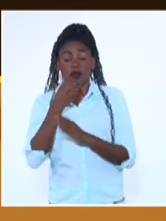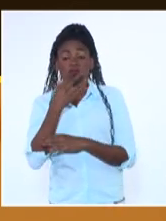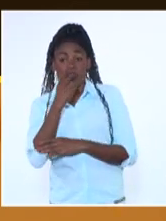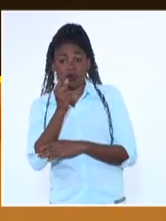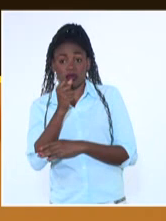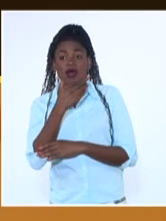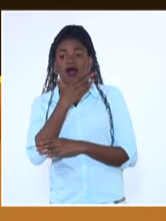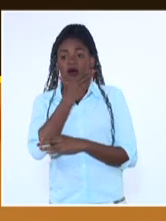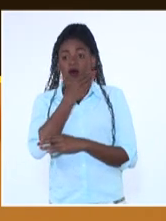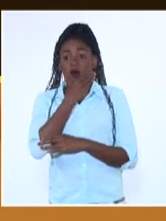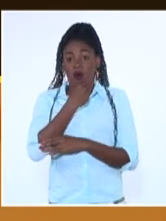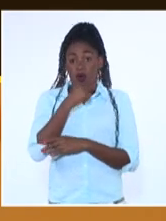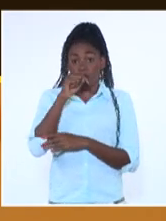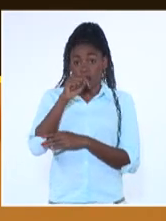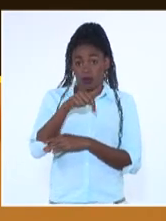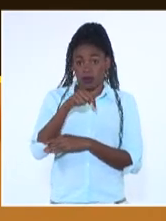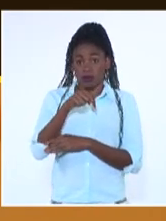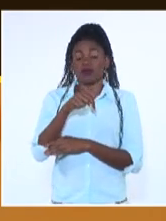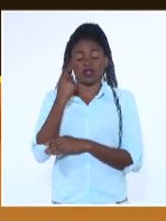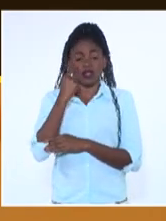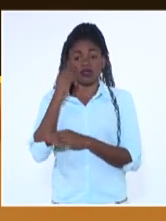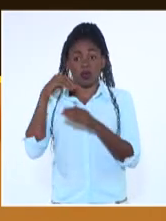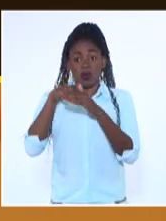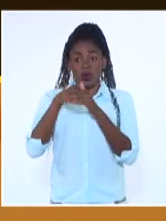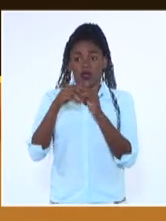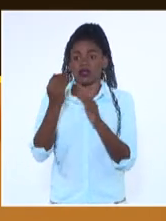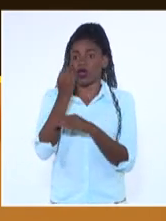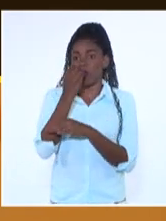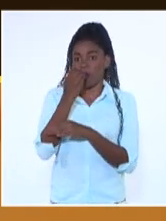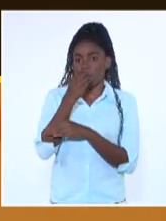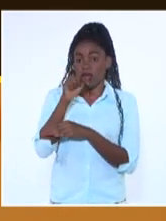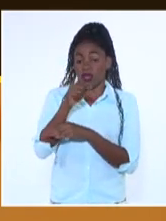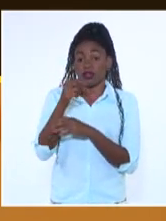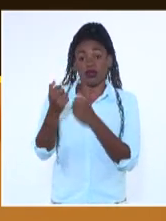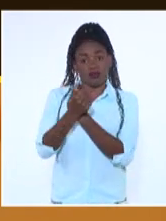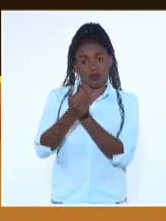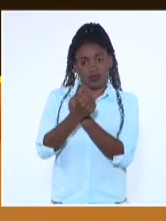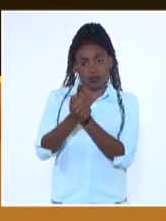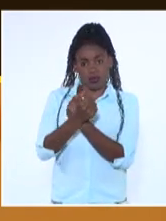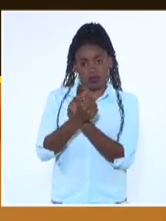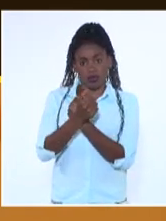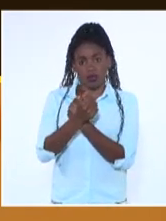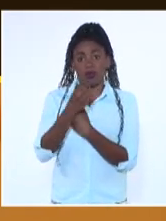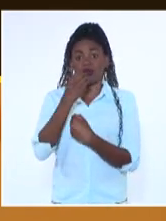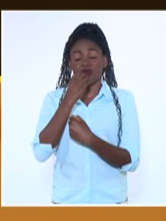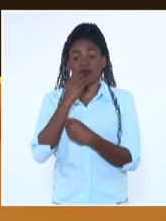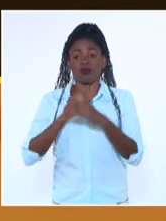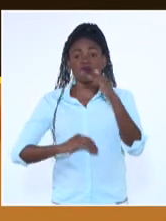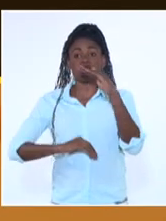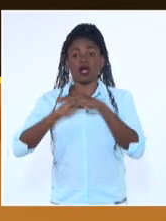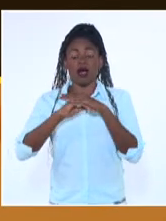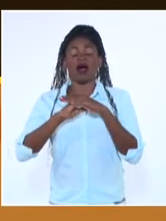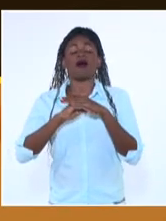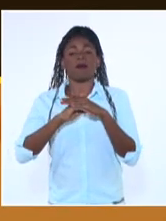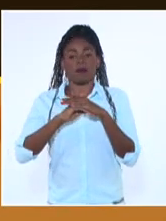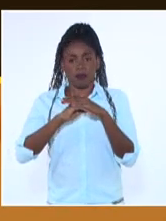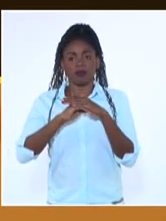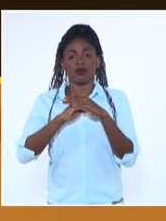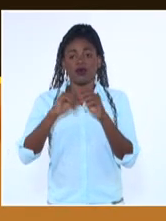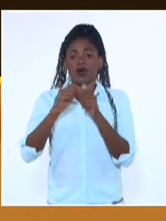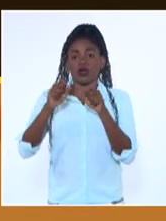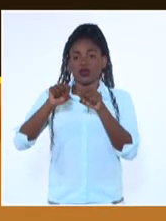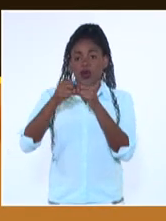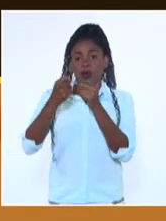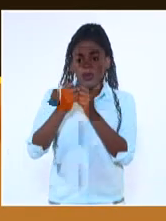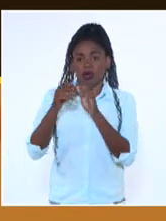en muchas ocasiones los jóvenes retienen alimentos y microbios que aumentan el riesgo de enfermedad bucal y pueden romper o desgastar los